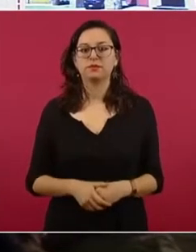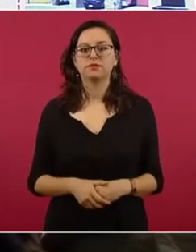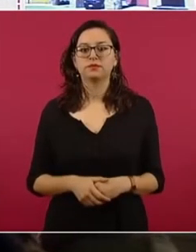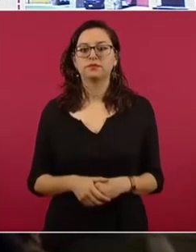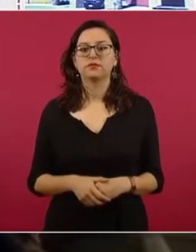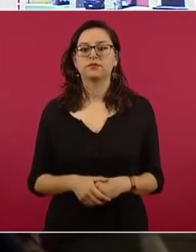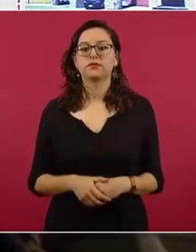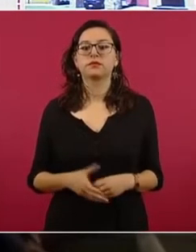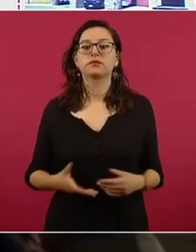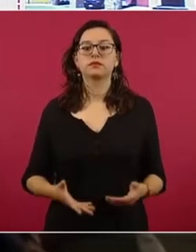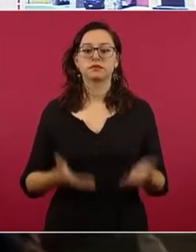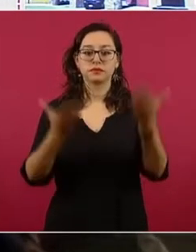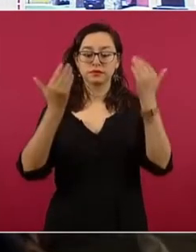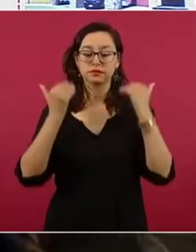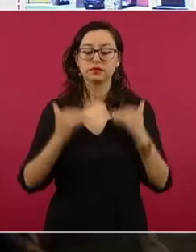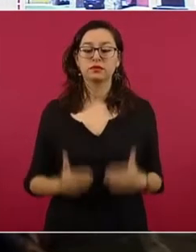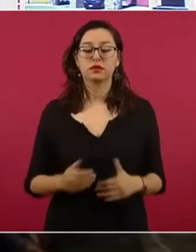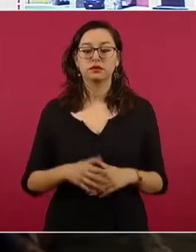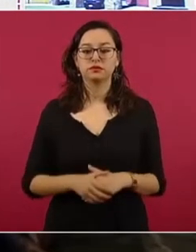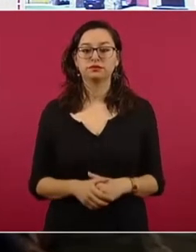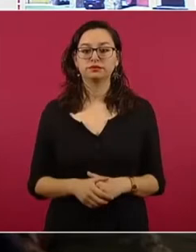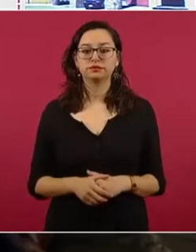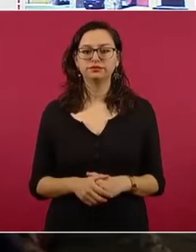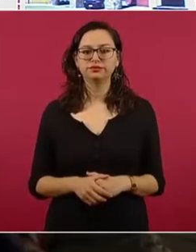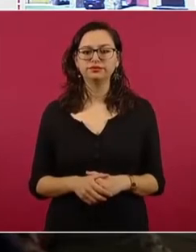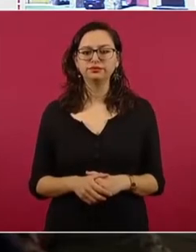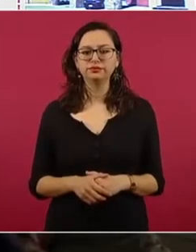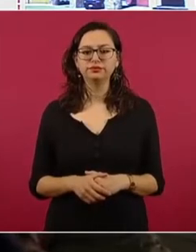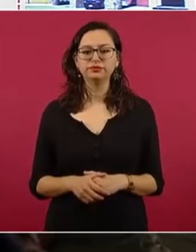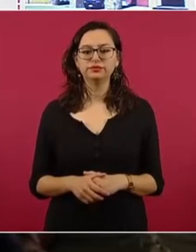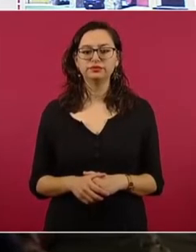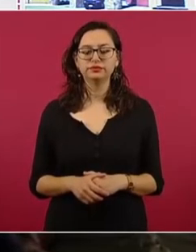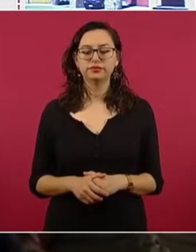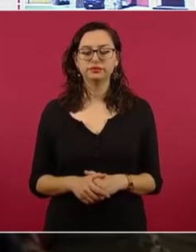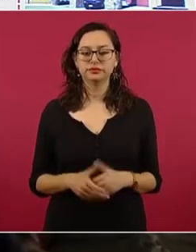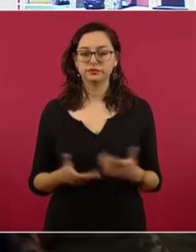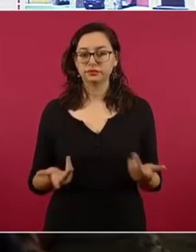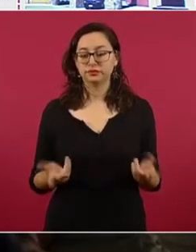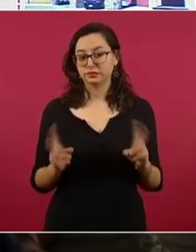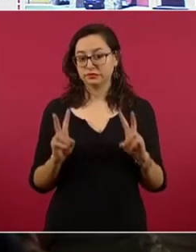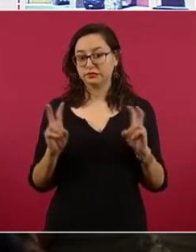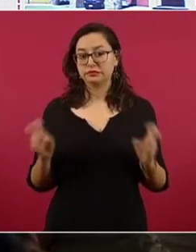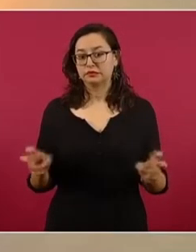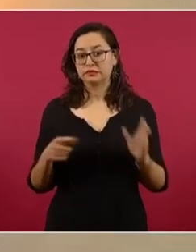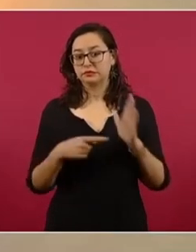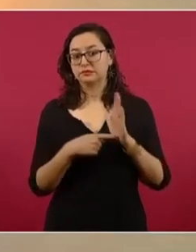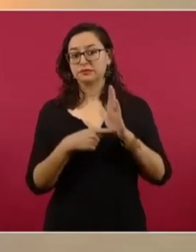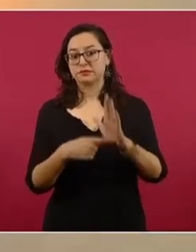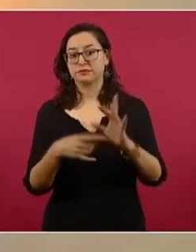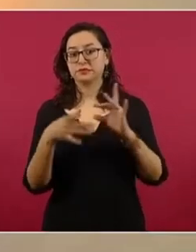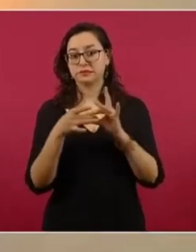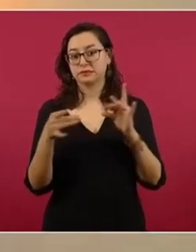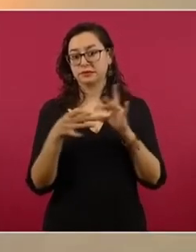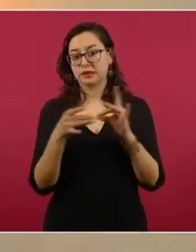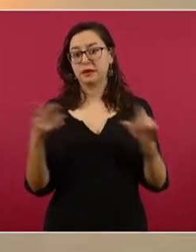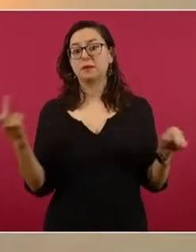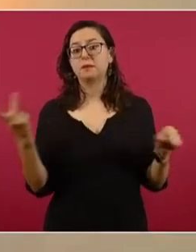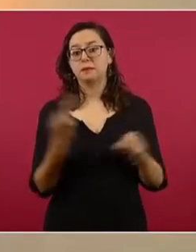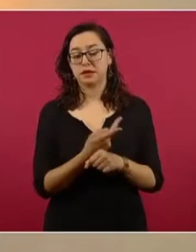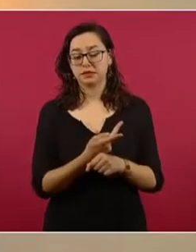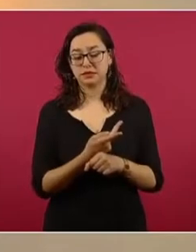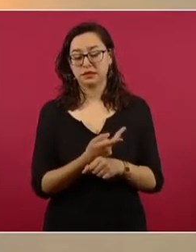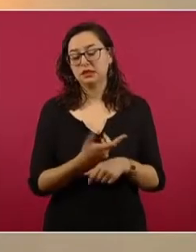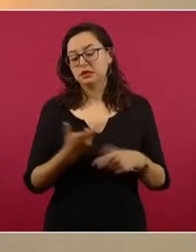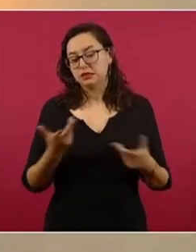Vamos a dar cuenta, como lo expresó el presidente hace un par de días, del Estado, de la